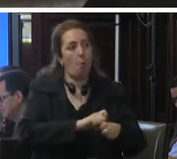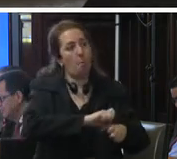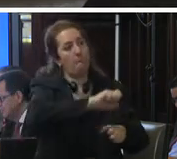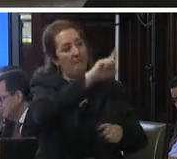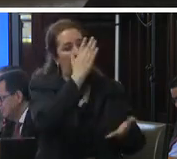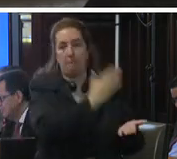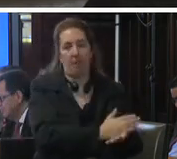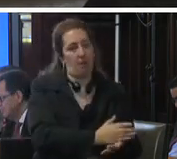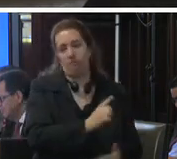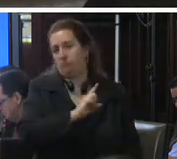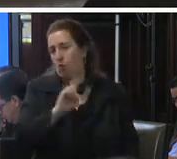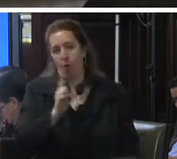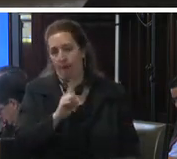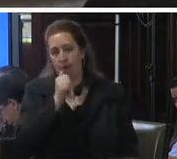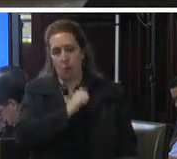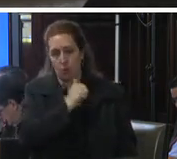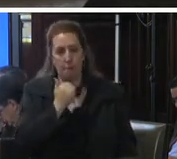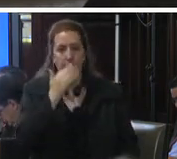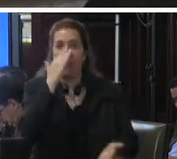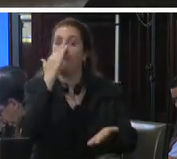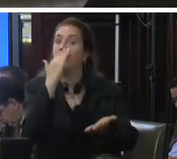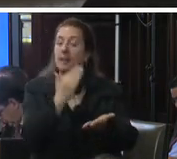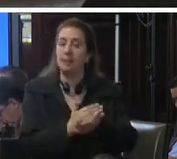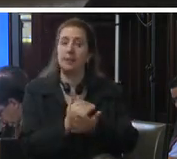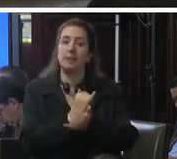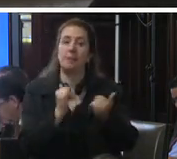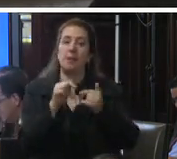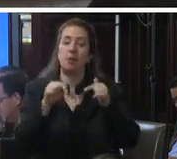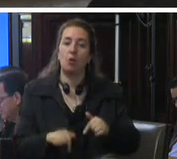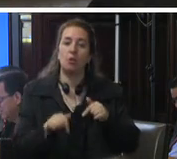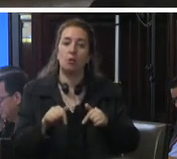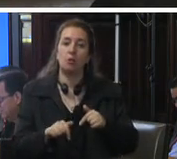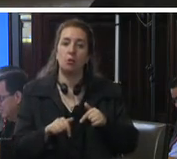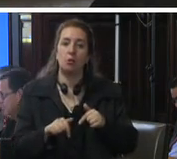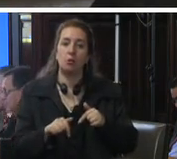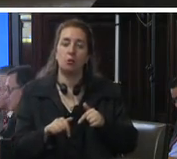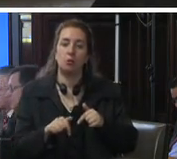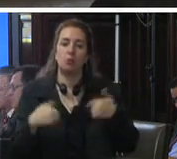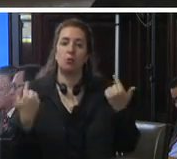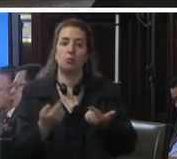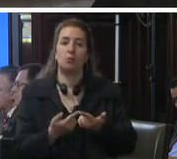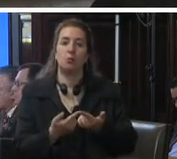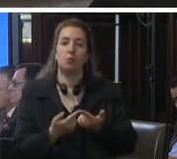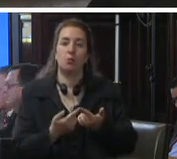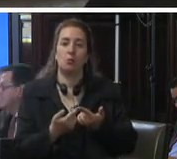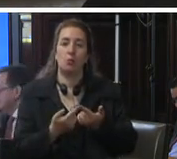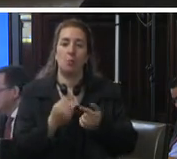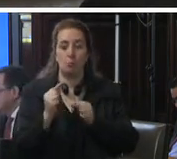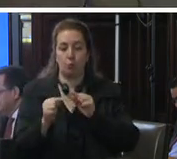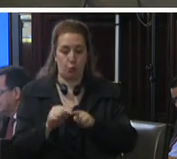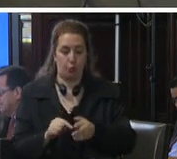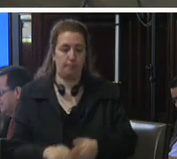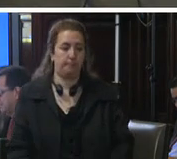no es la solución al finalizar terminaremos con estos pet con nuestros puntos petitorios